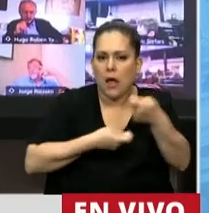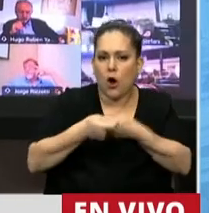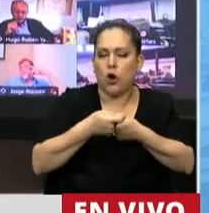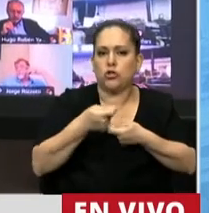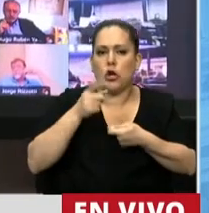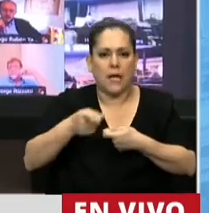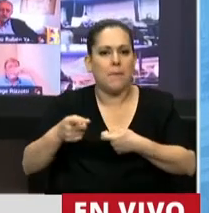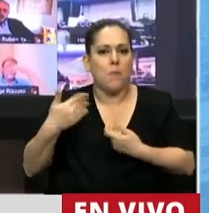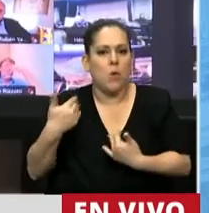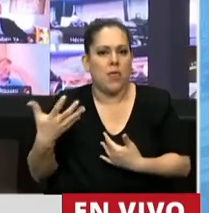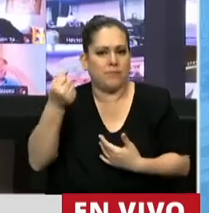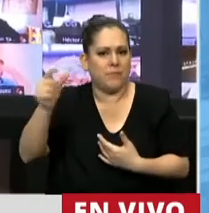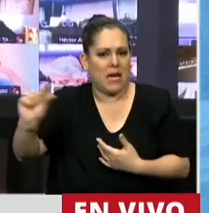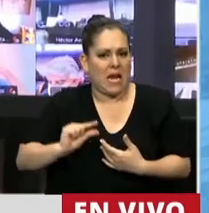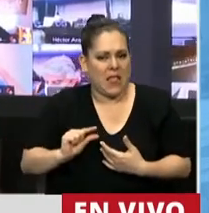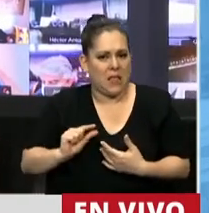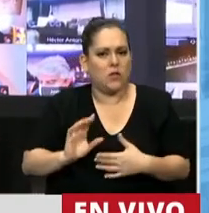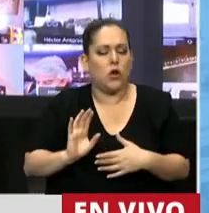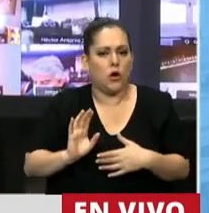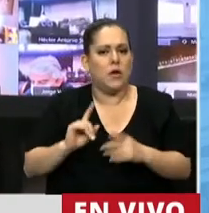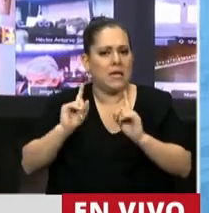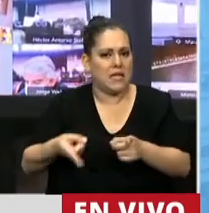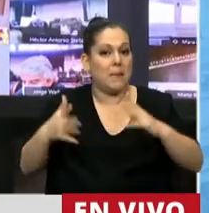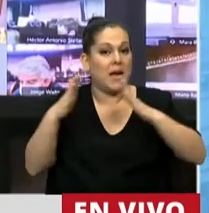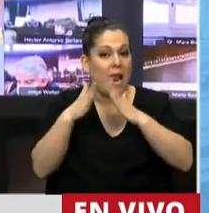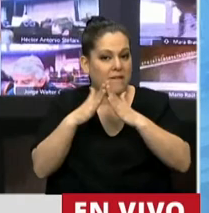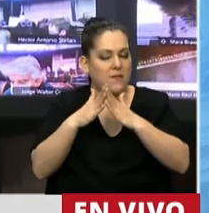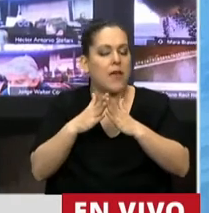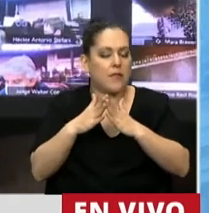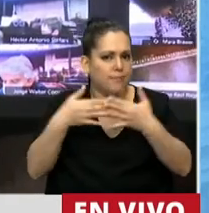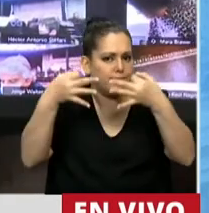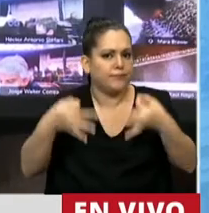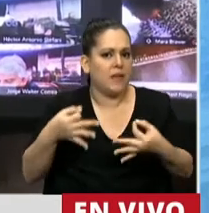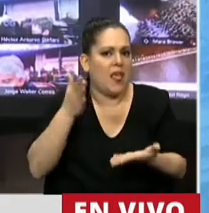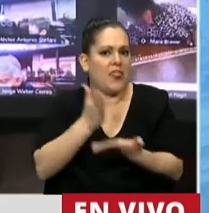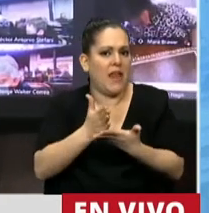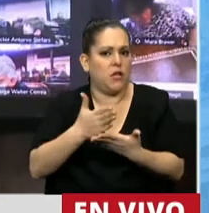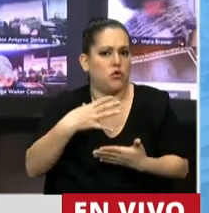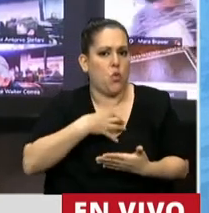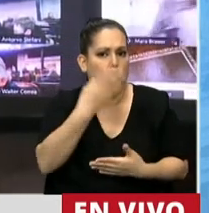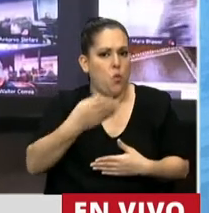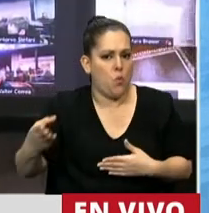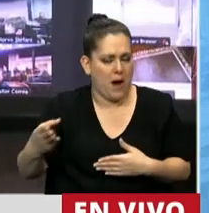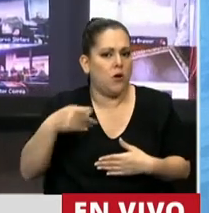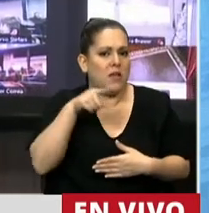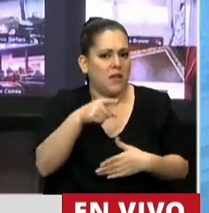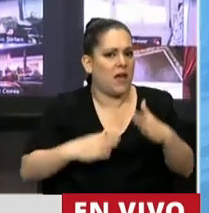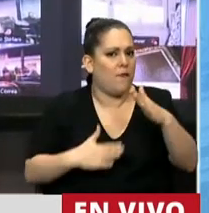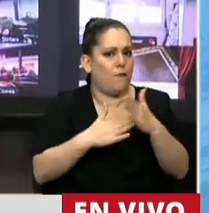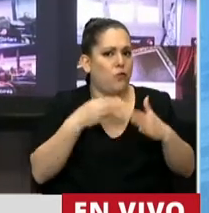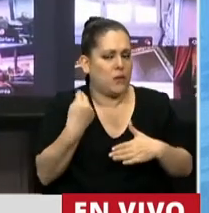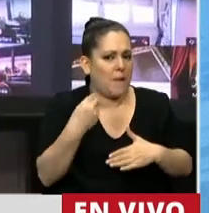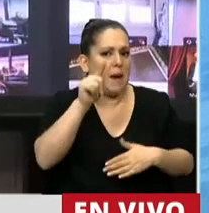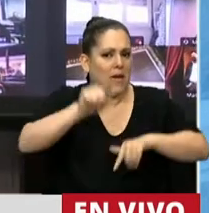acceso al crédito, que la vivienda es un derecho humano y que es fundamental para que las personas